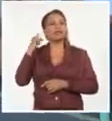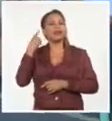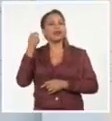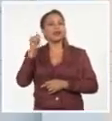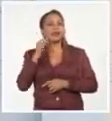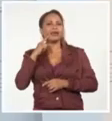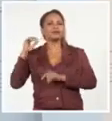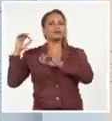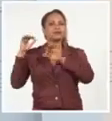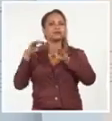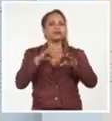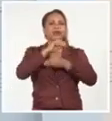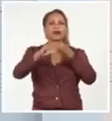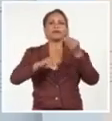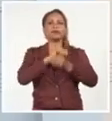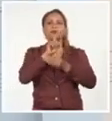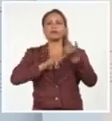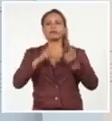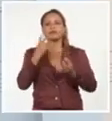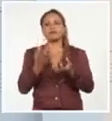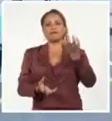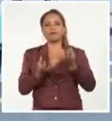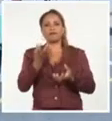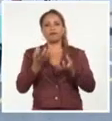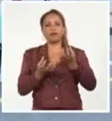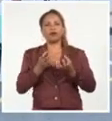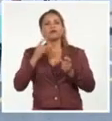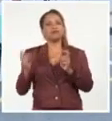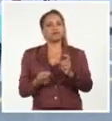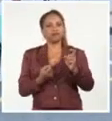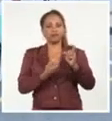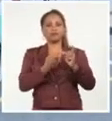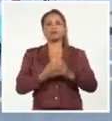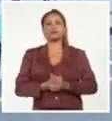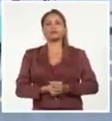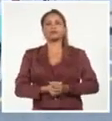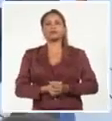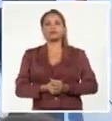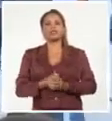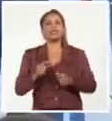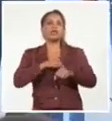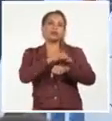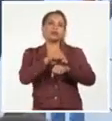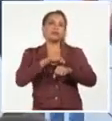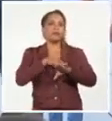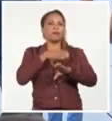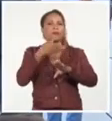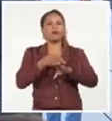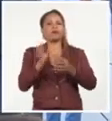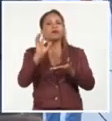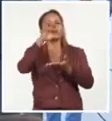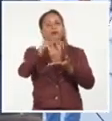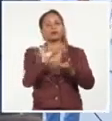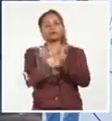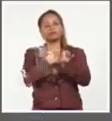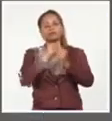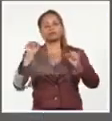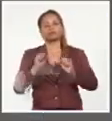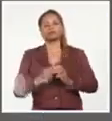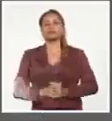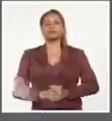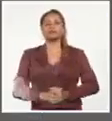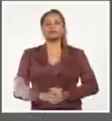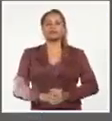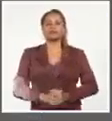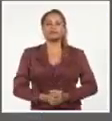que convirtió a Cienfuegos en foco de rebelión y por unas horas en una ciudad libre. Ismari Barcia, Sistema